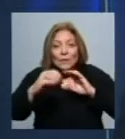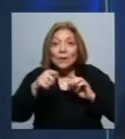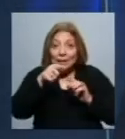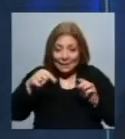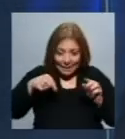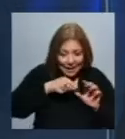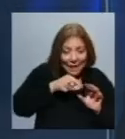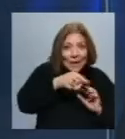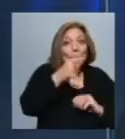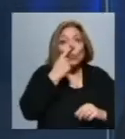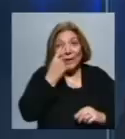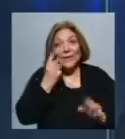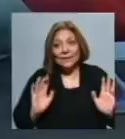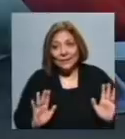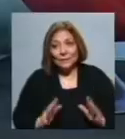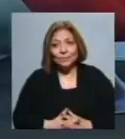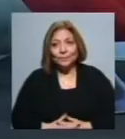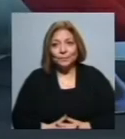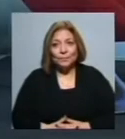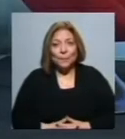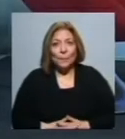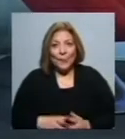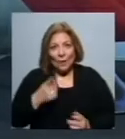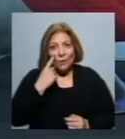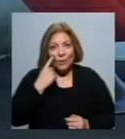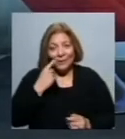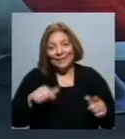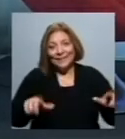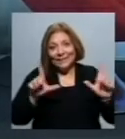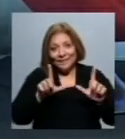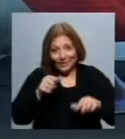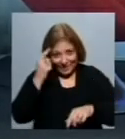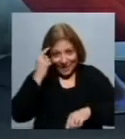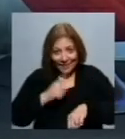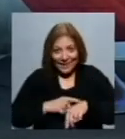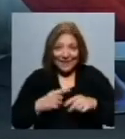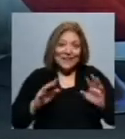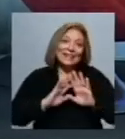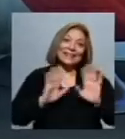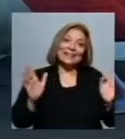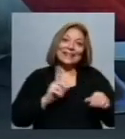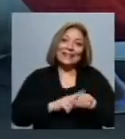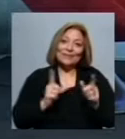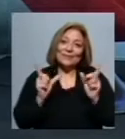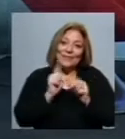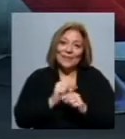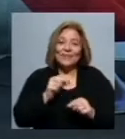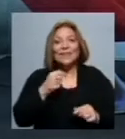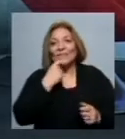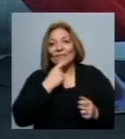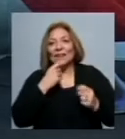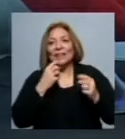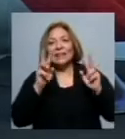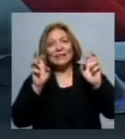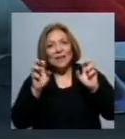circuito que puede ser interesante. Edison, ¿conocés los tiempos de la televisión? Bueno, ya me tengo que ir. Nos han quedado muchos temas